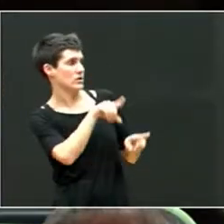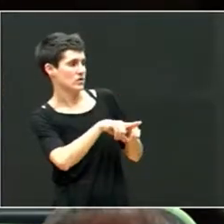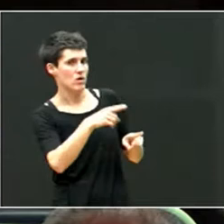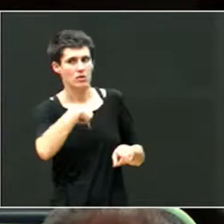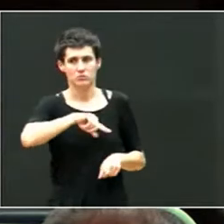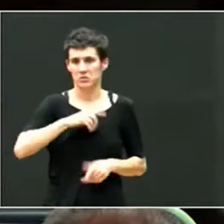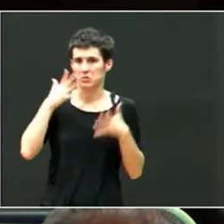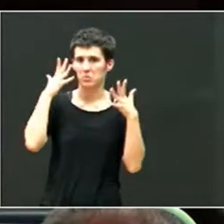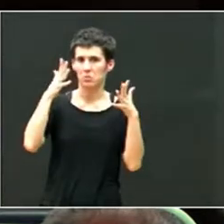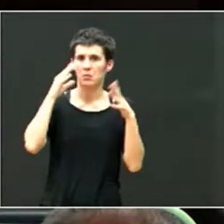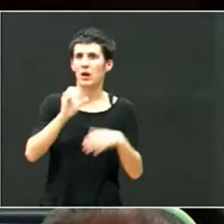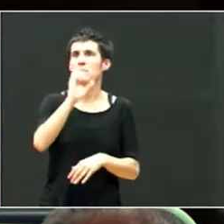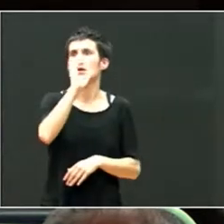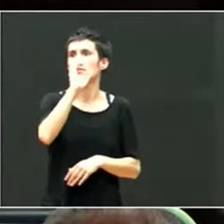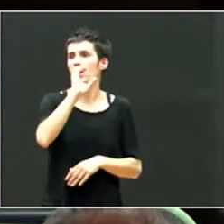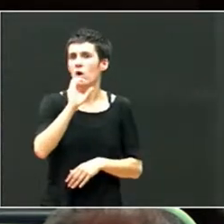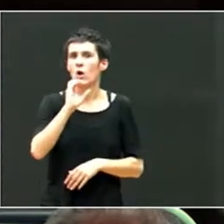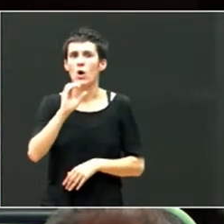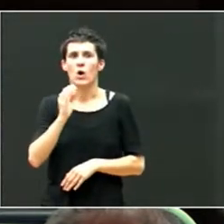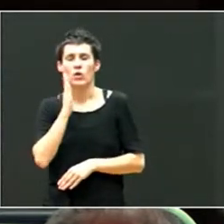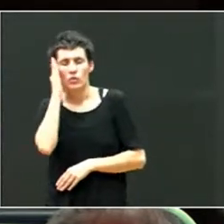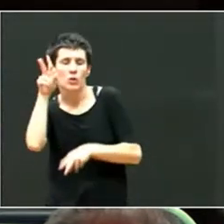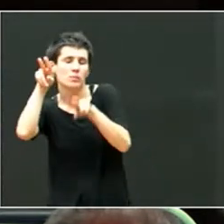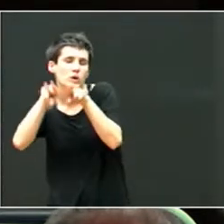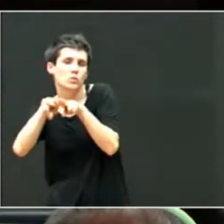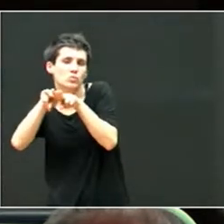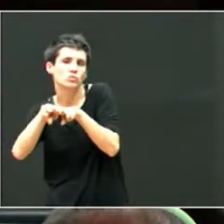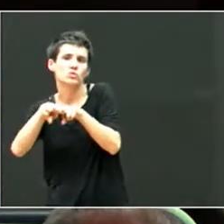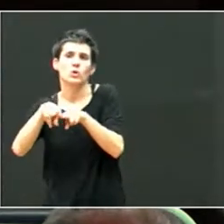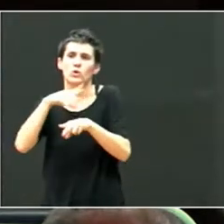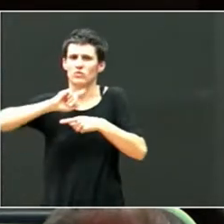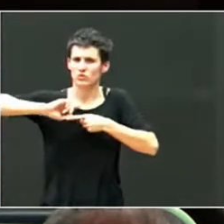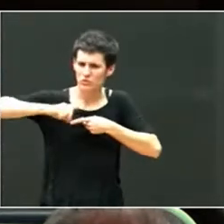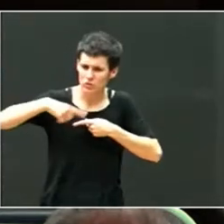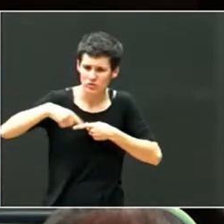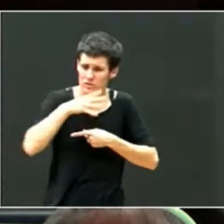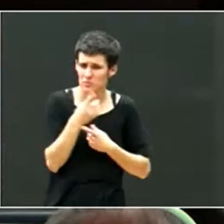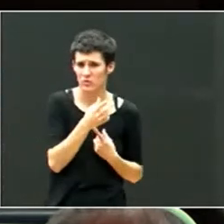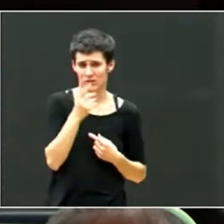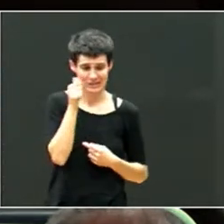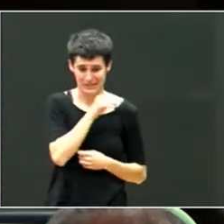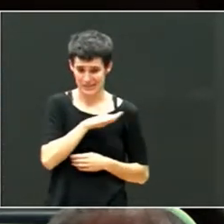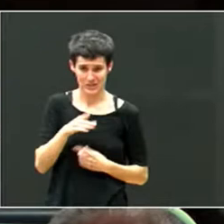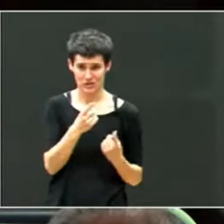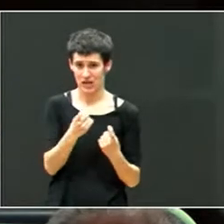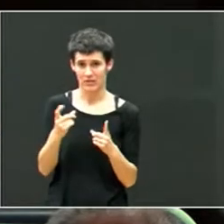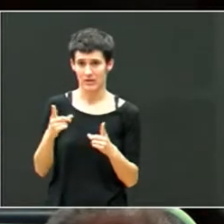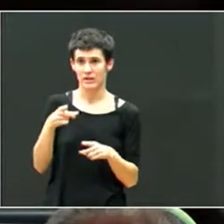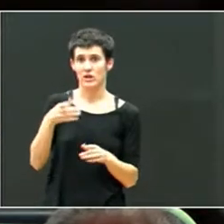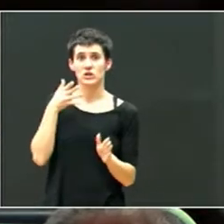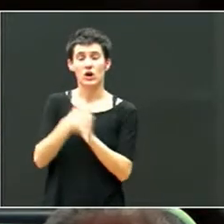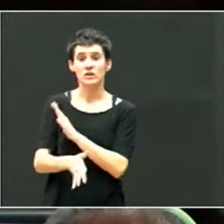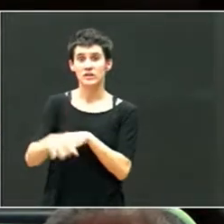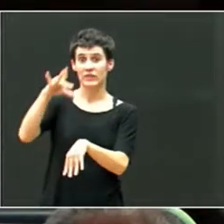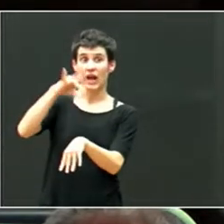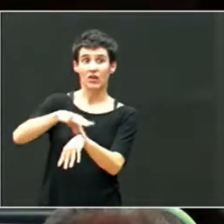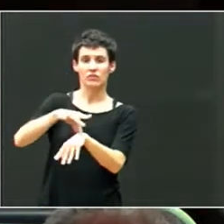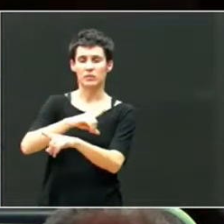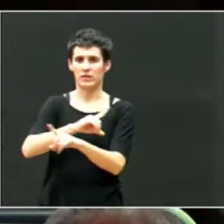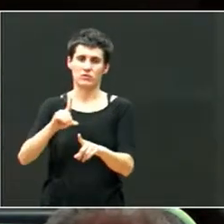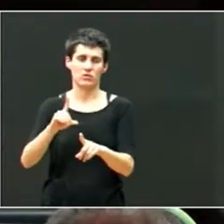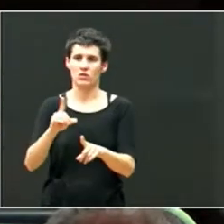que duerman juntos todos los días, porque estos niños necesitan eso, y eso no es una patología. Ni hay que llevar a una madre